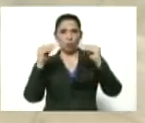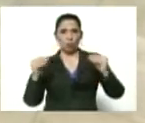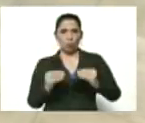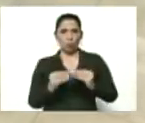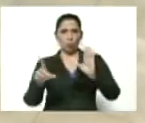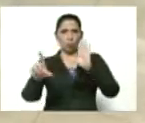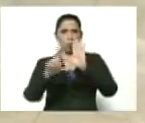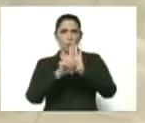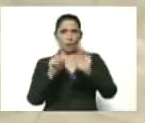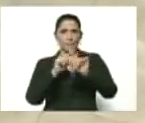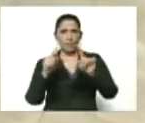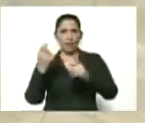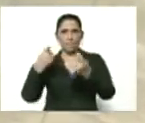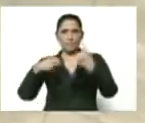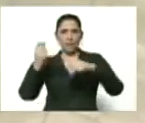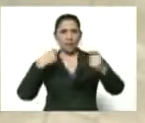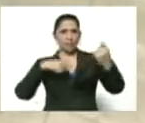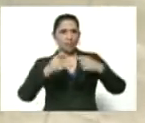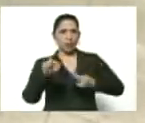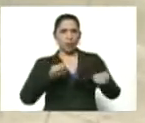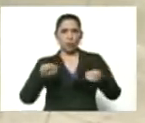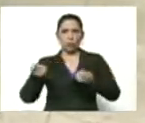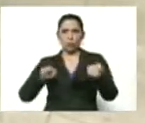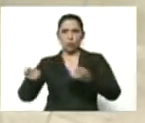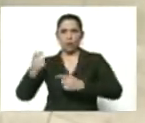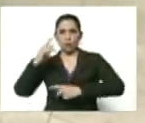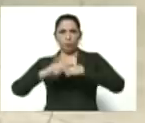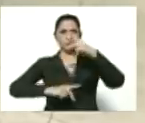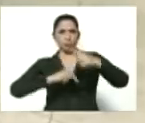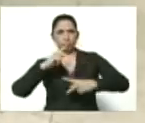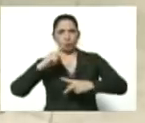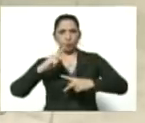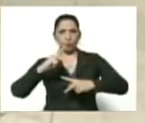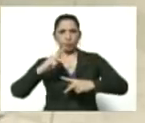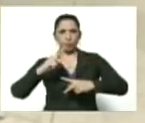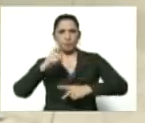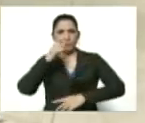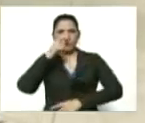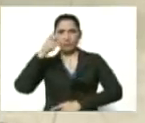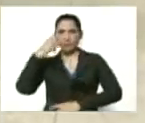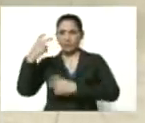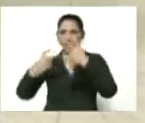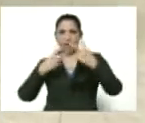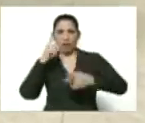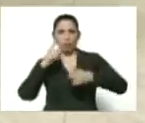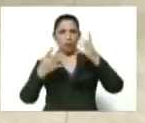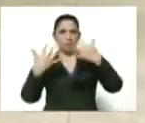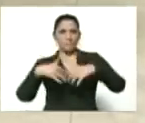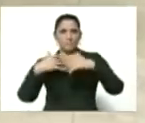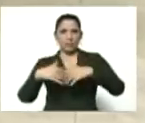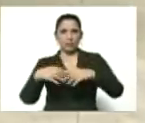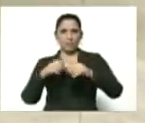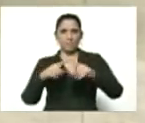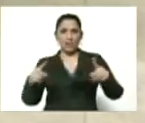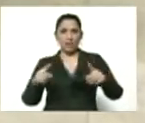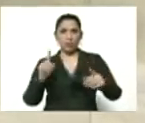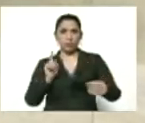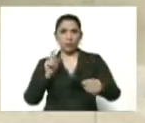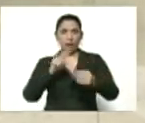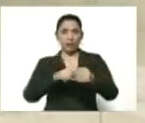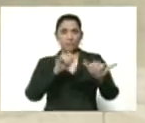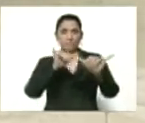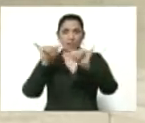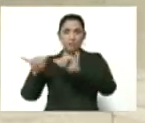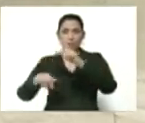para venta controlada y producción vigilada algunas empresas agroindustriales pero era parte del